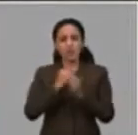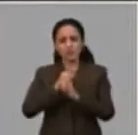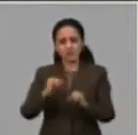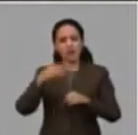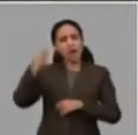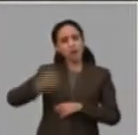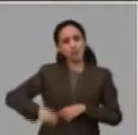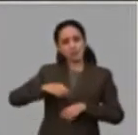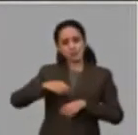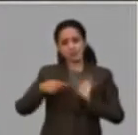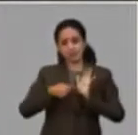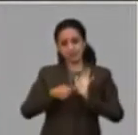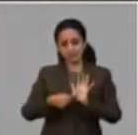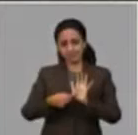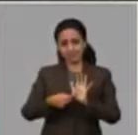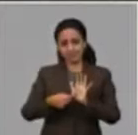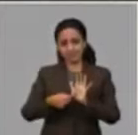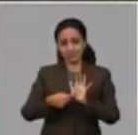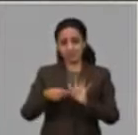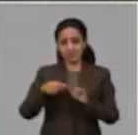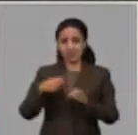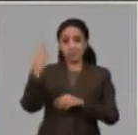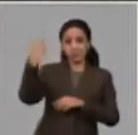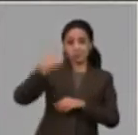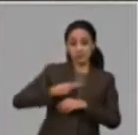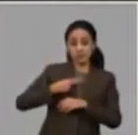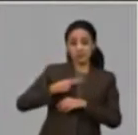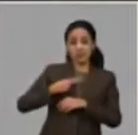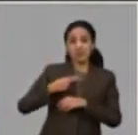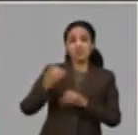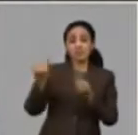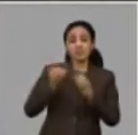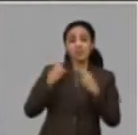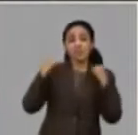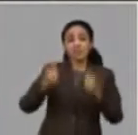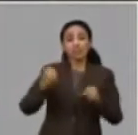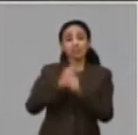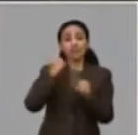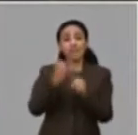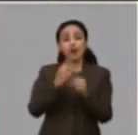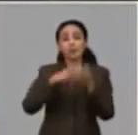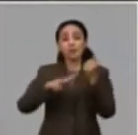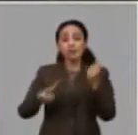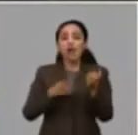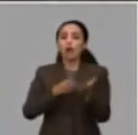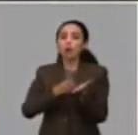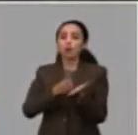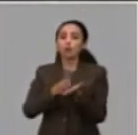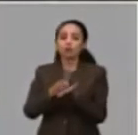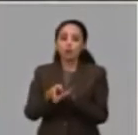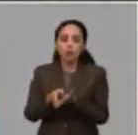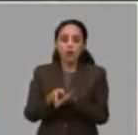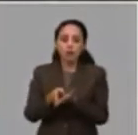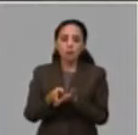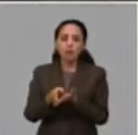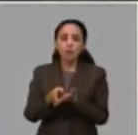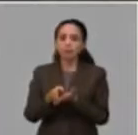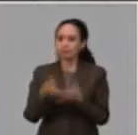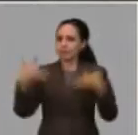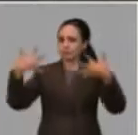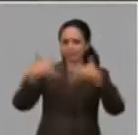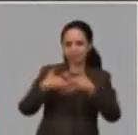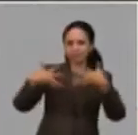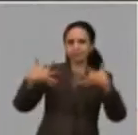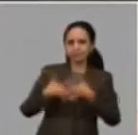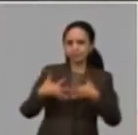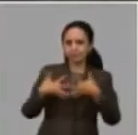a partir de la información que se suministra por las direcciones de trabajo provinciales con las cuales nos mantenemos en contacto y que es una herramienta